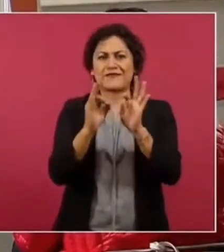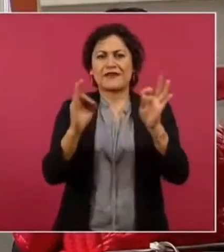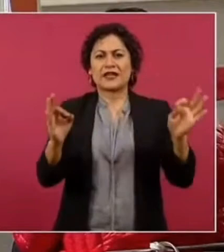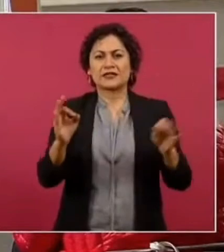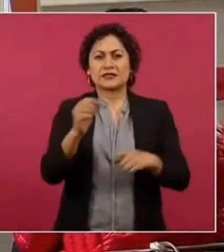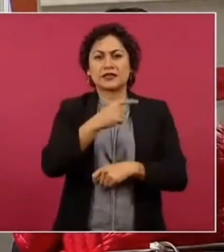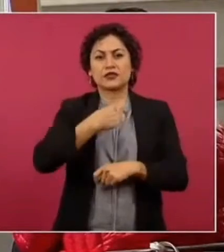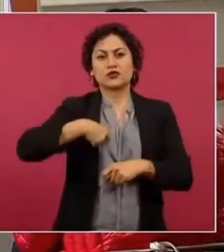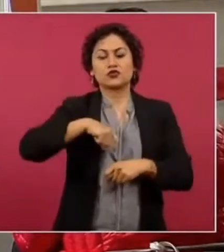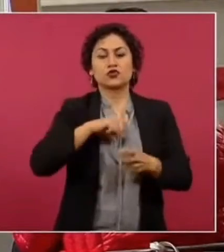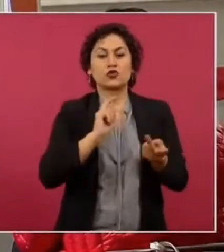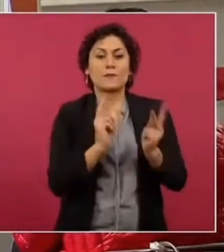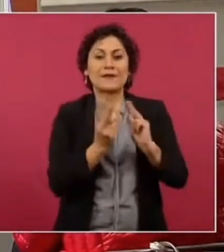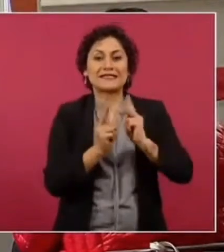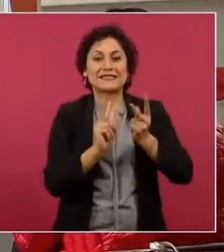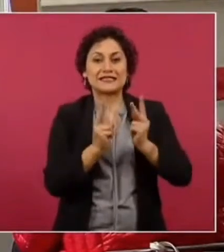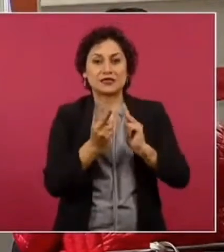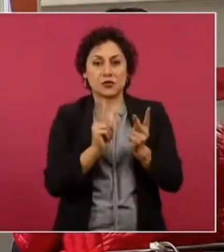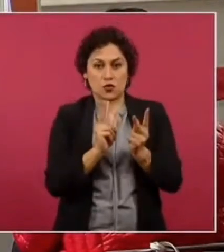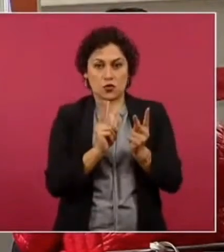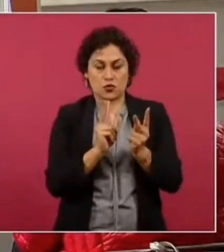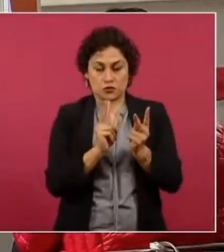de Estados Unidos